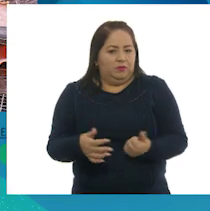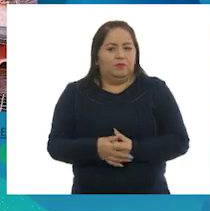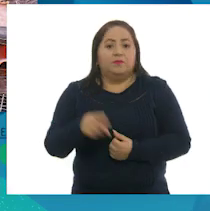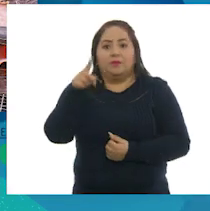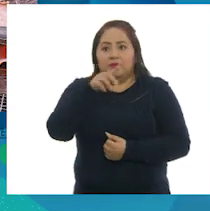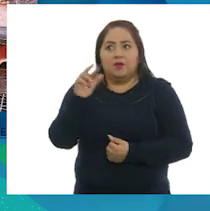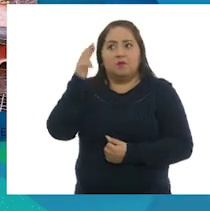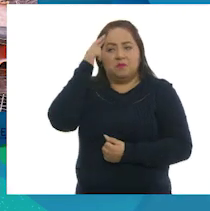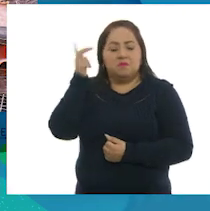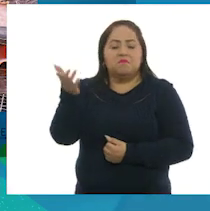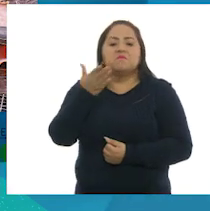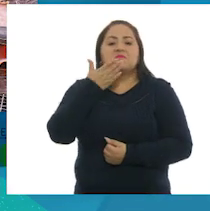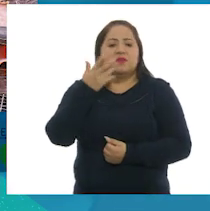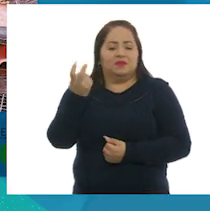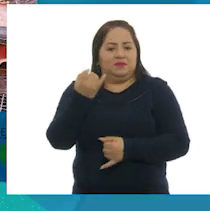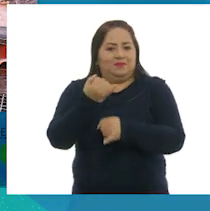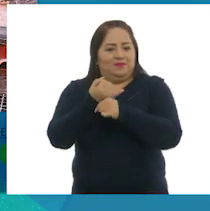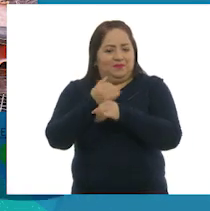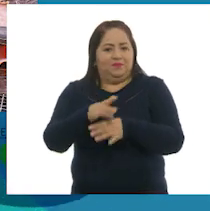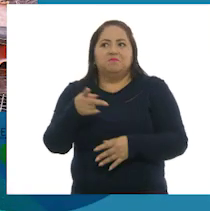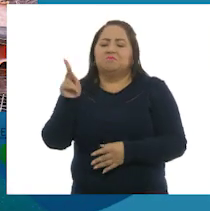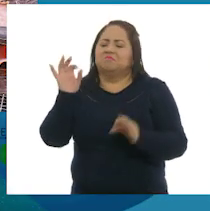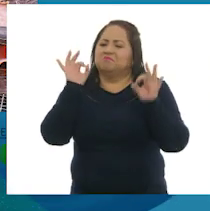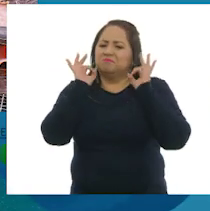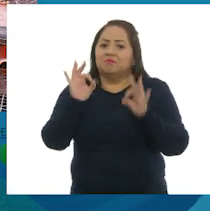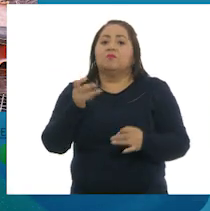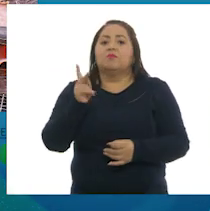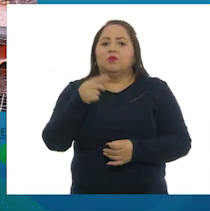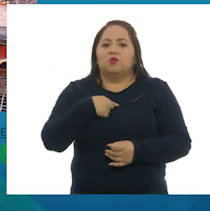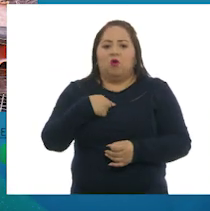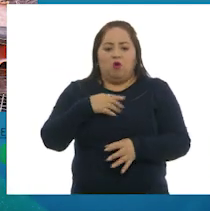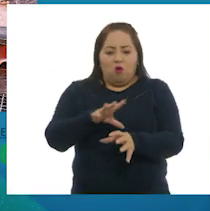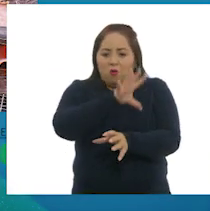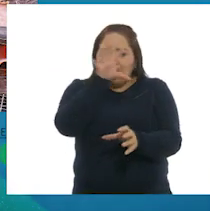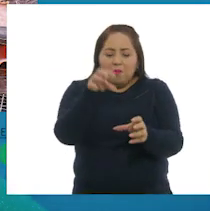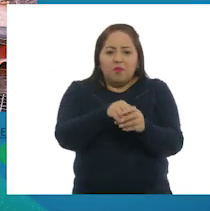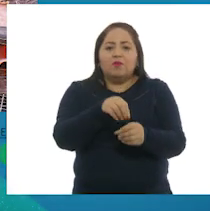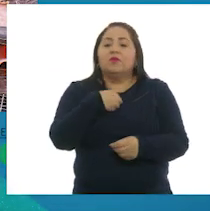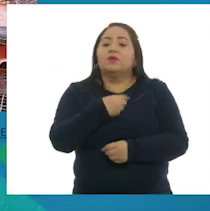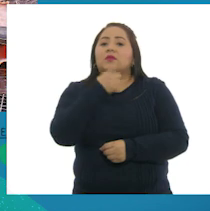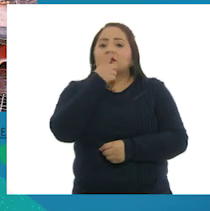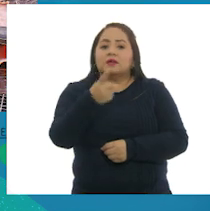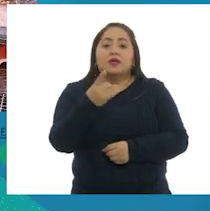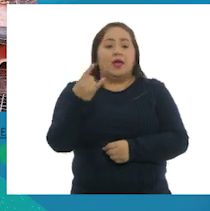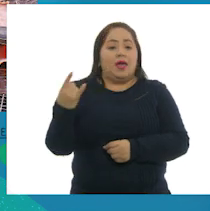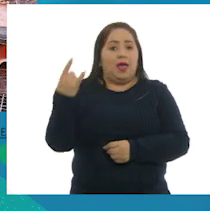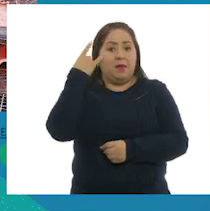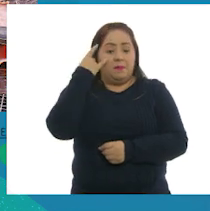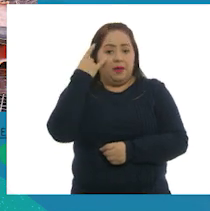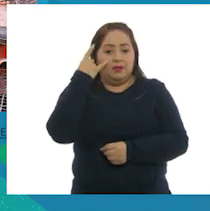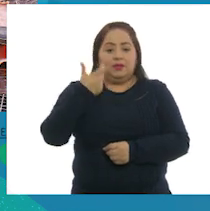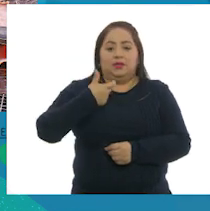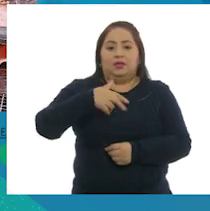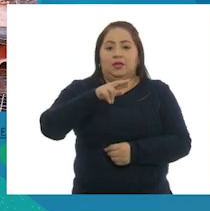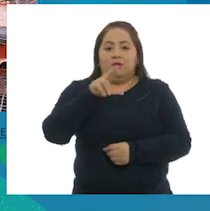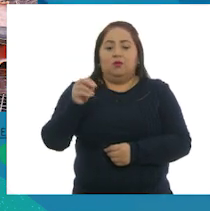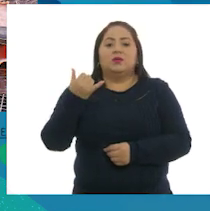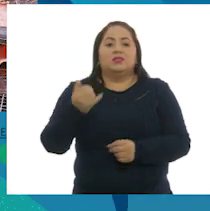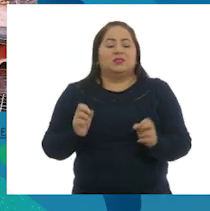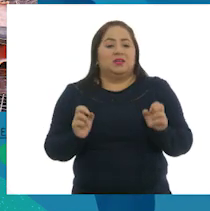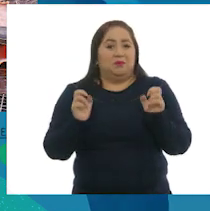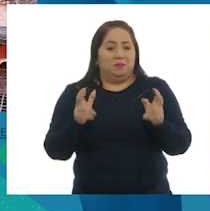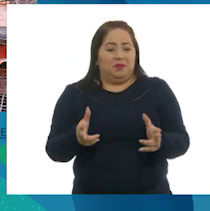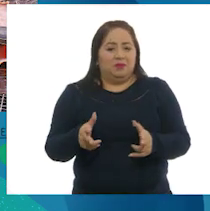¿Recuerdas muy bien esa información, Larisa? Perfecto. Yo complemento diciendo que Campeche, Quintana Roo y